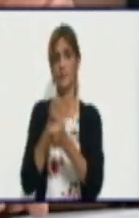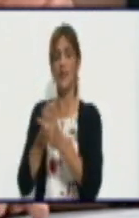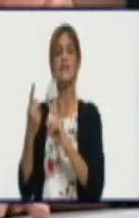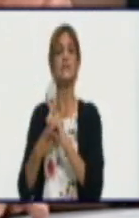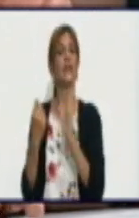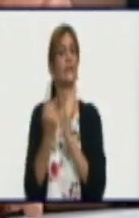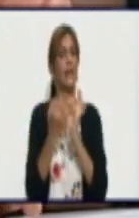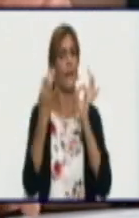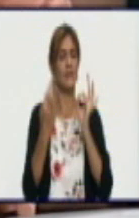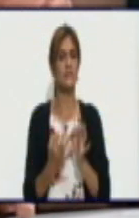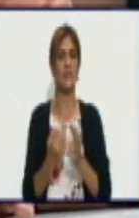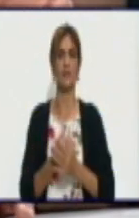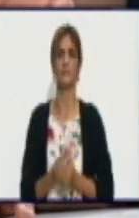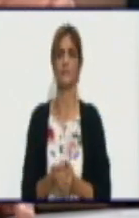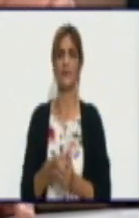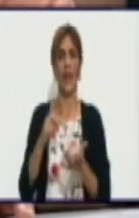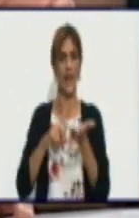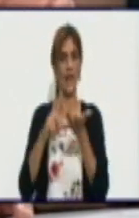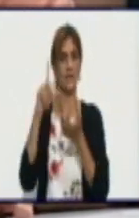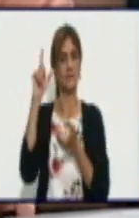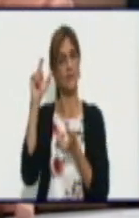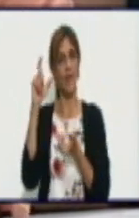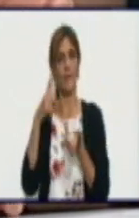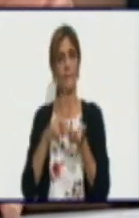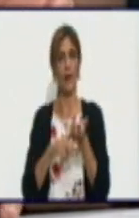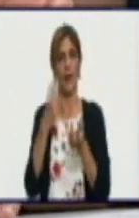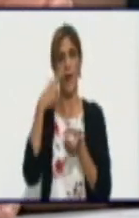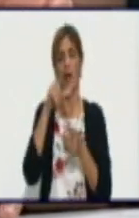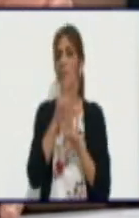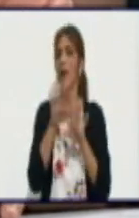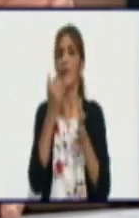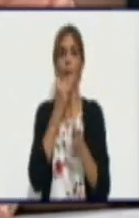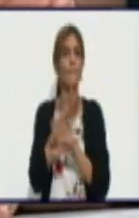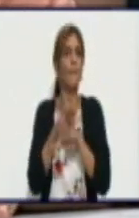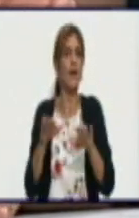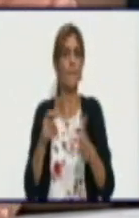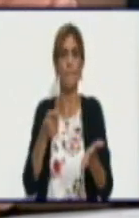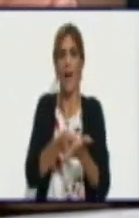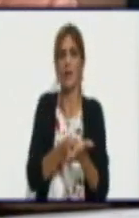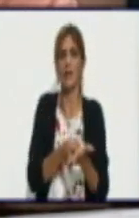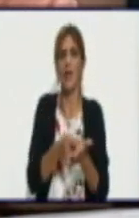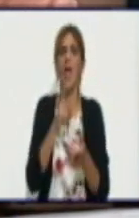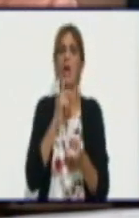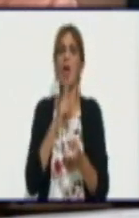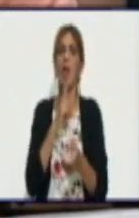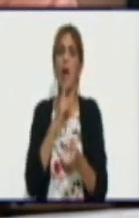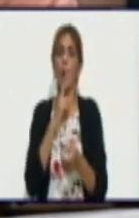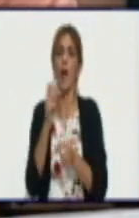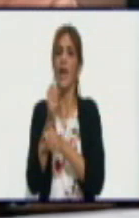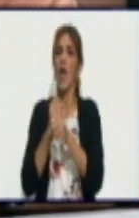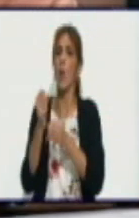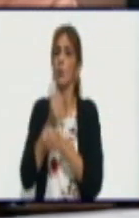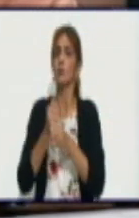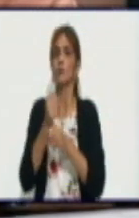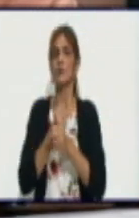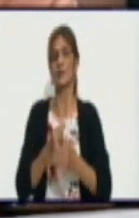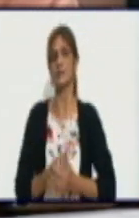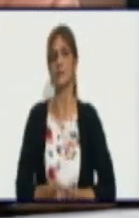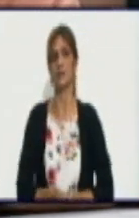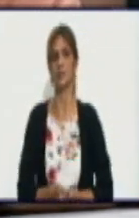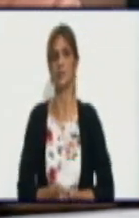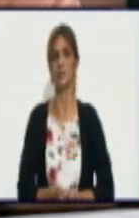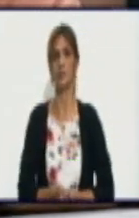que las bases productivas paguen solo el agua que consume realmente y los productores. La empresa de aprovechamiento